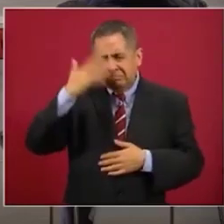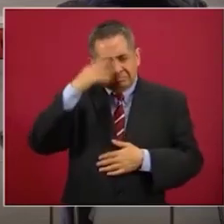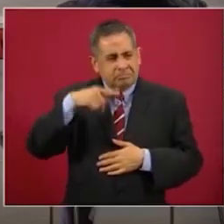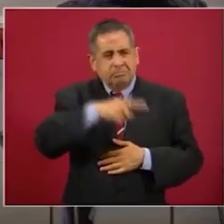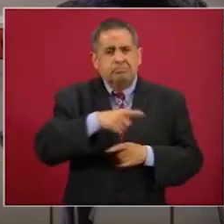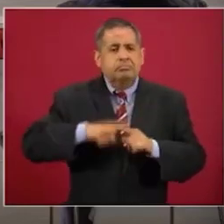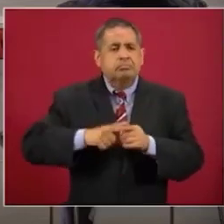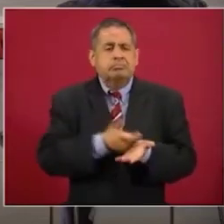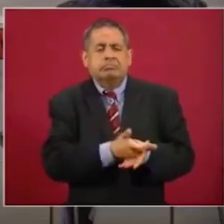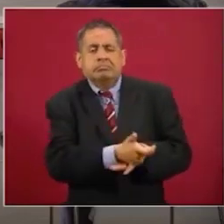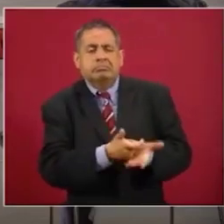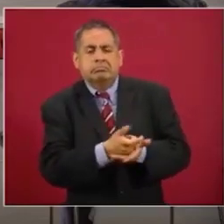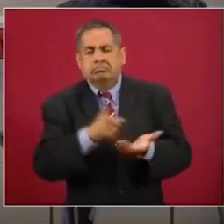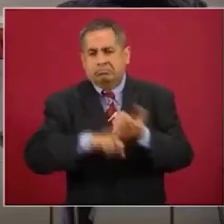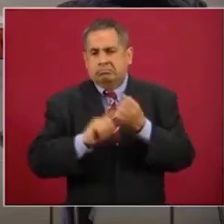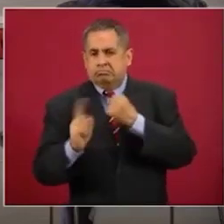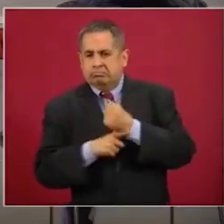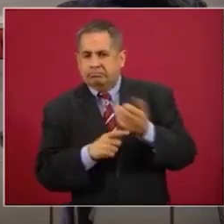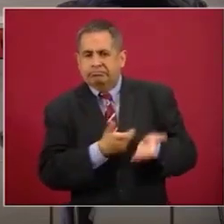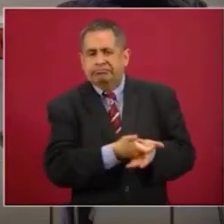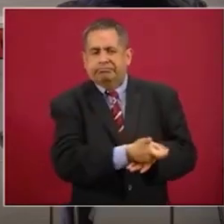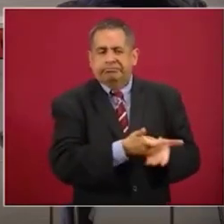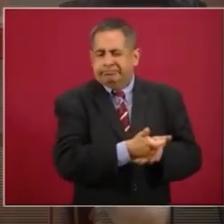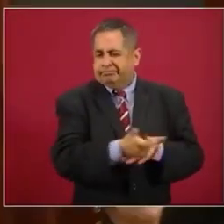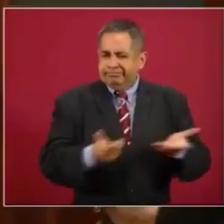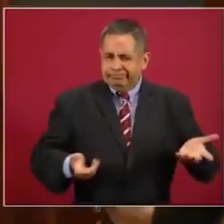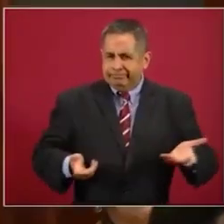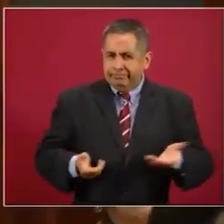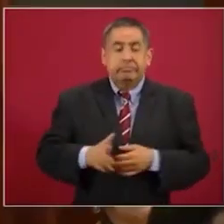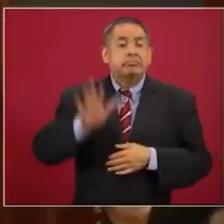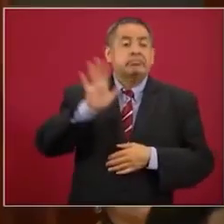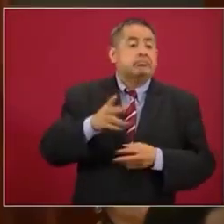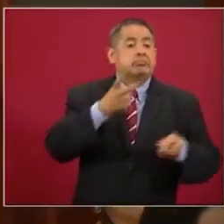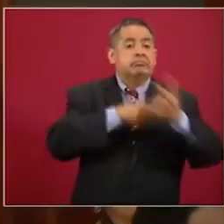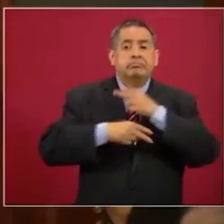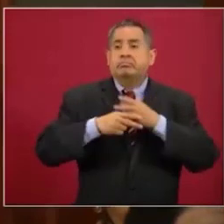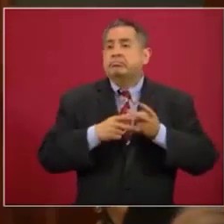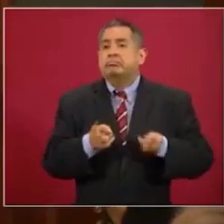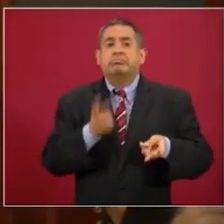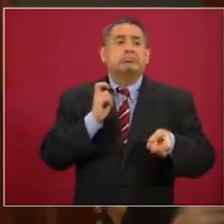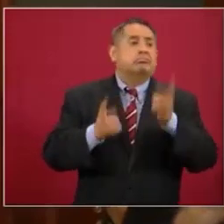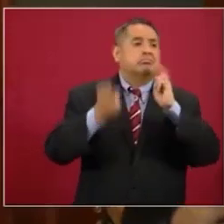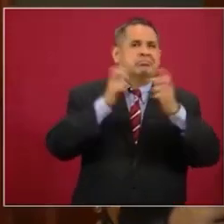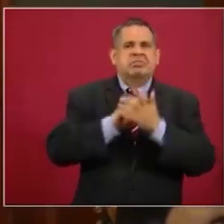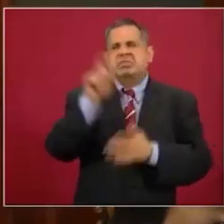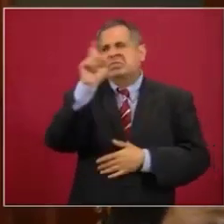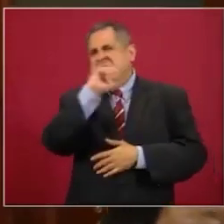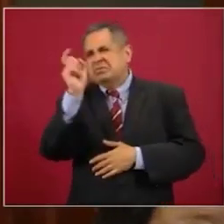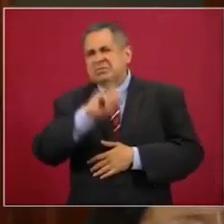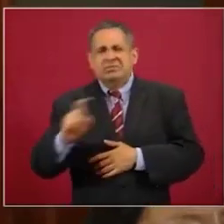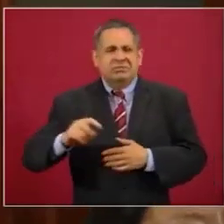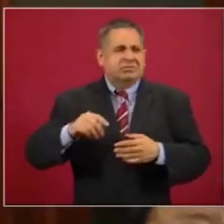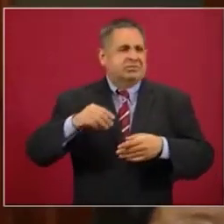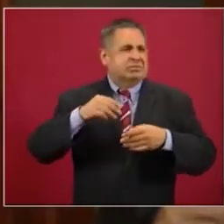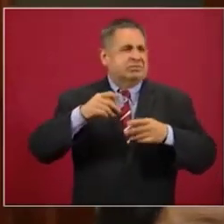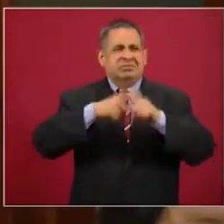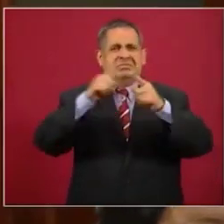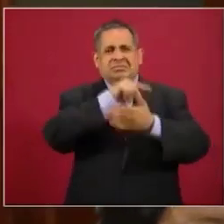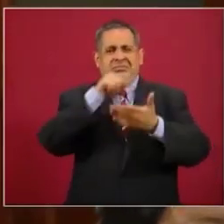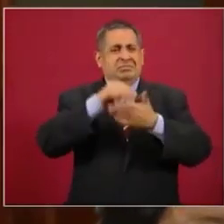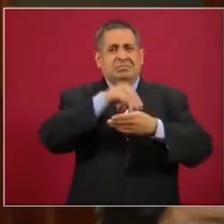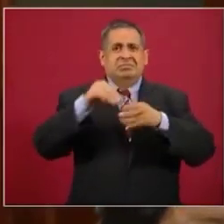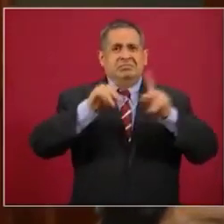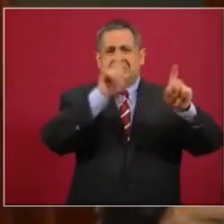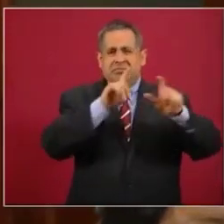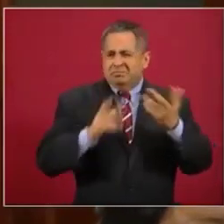están financiadas por alguien, porque pareciera que vienen a saquear negocios, pintarrajear monumentos, porque si